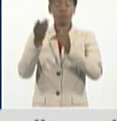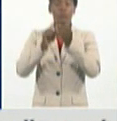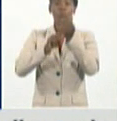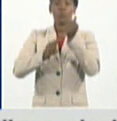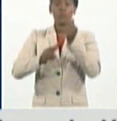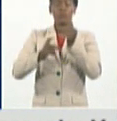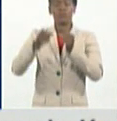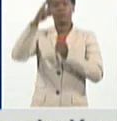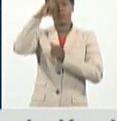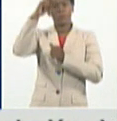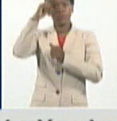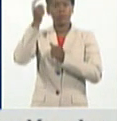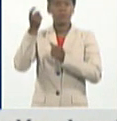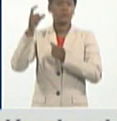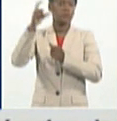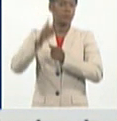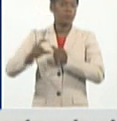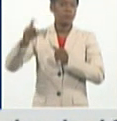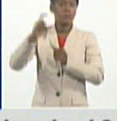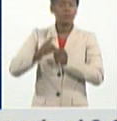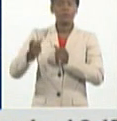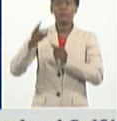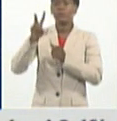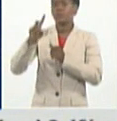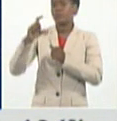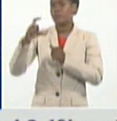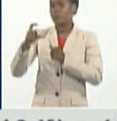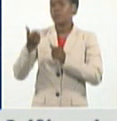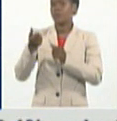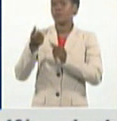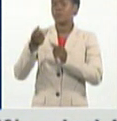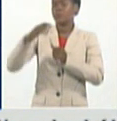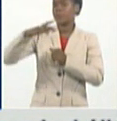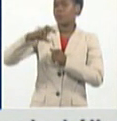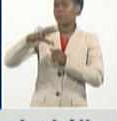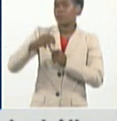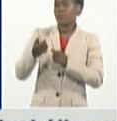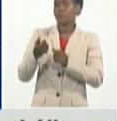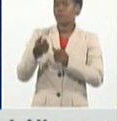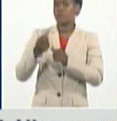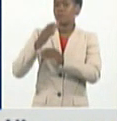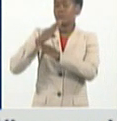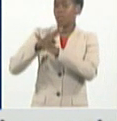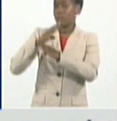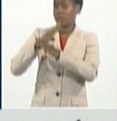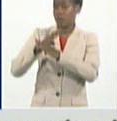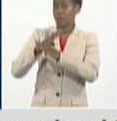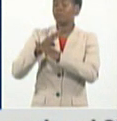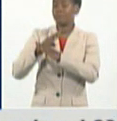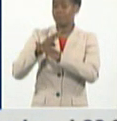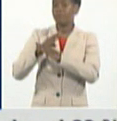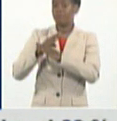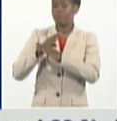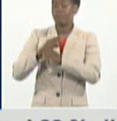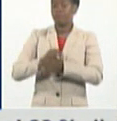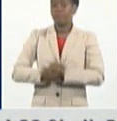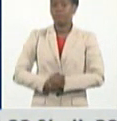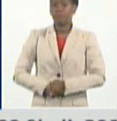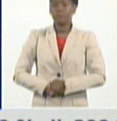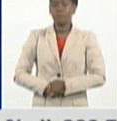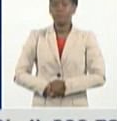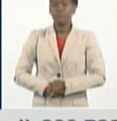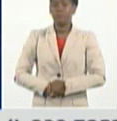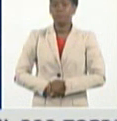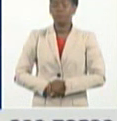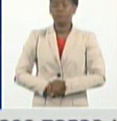Santiespíritus, Tamagüey, Villaclara, Pilar de Río y Santiago de Cuba. Y realmente no hay ninguna que